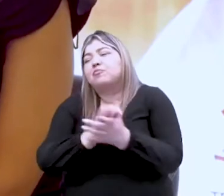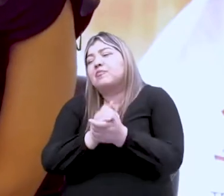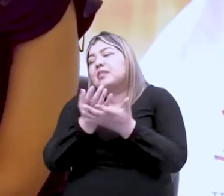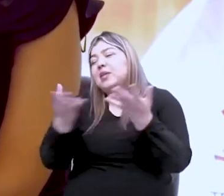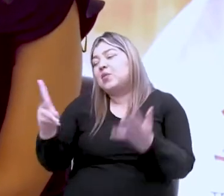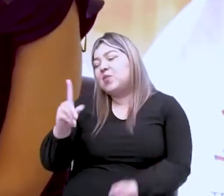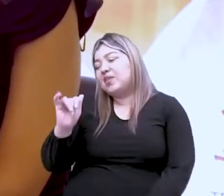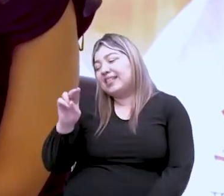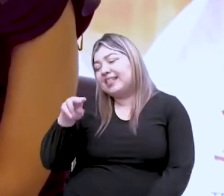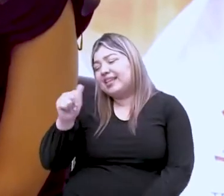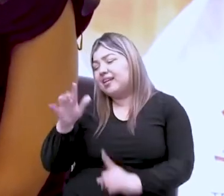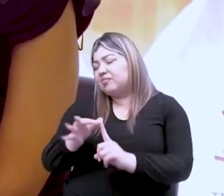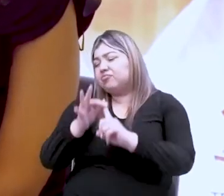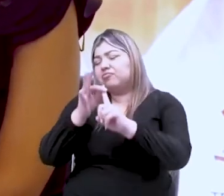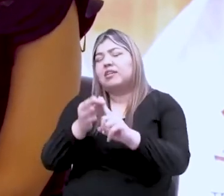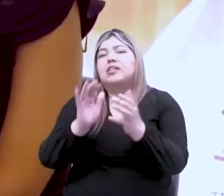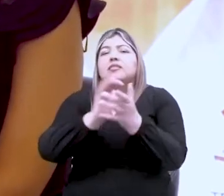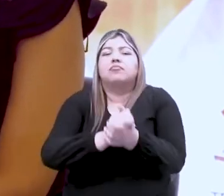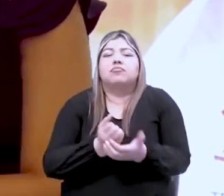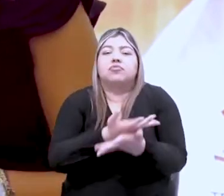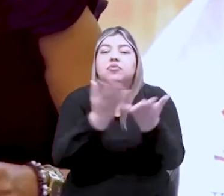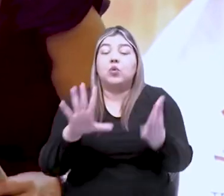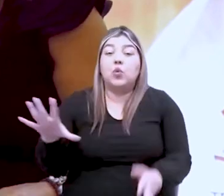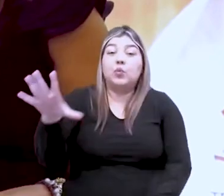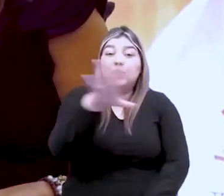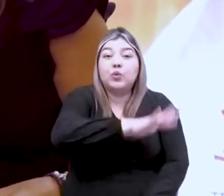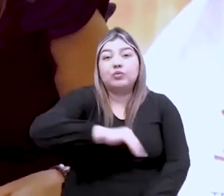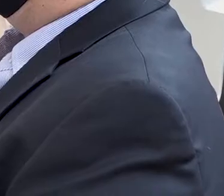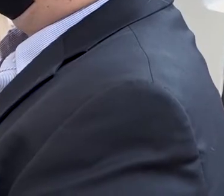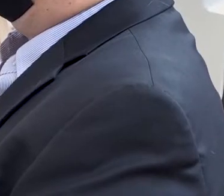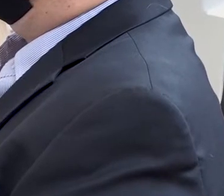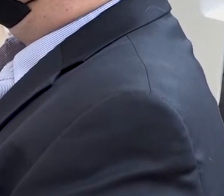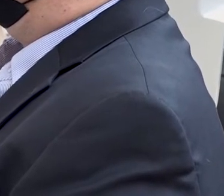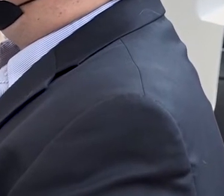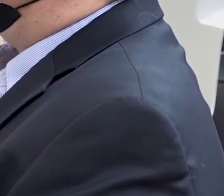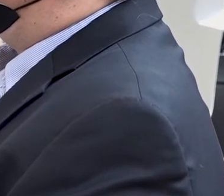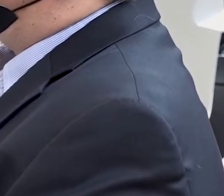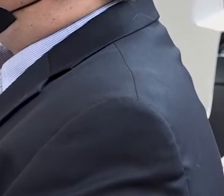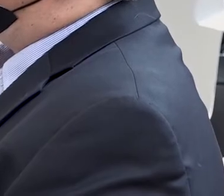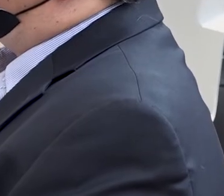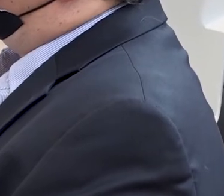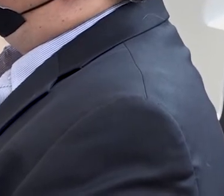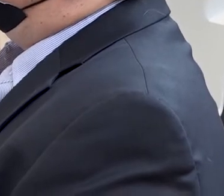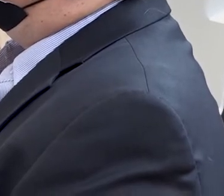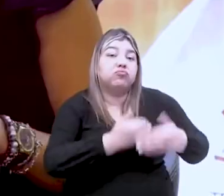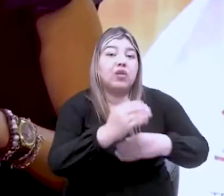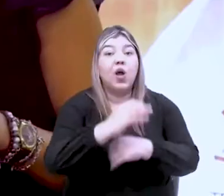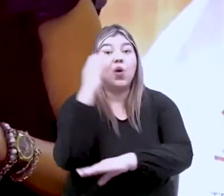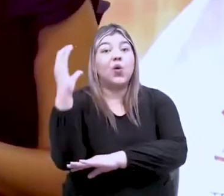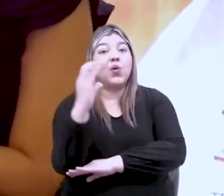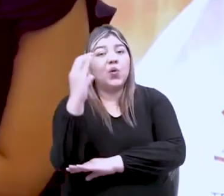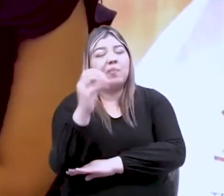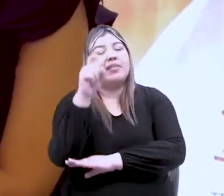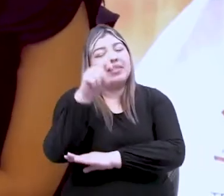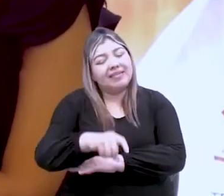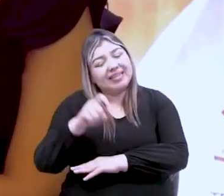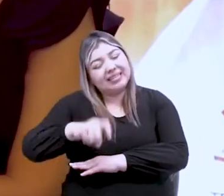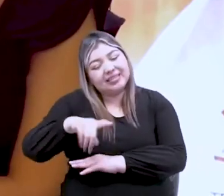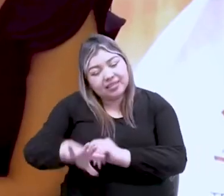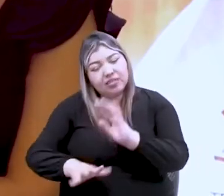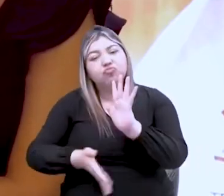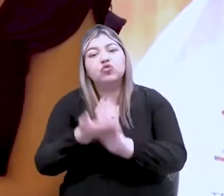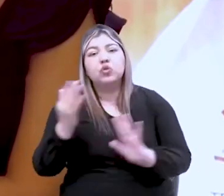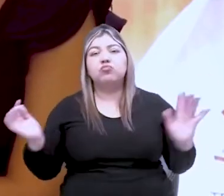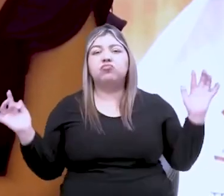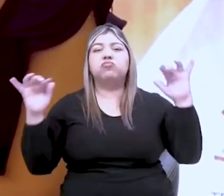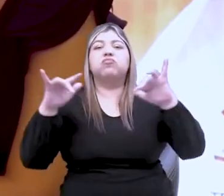Un saludo a todos los maestros, directivos, rectores que están conectados. Colombia necesita ya que retornamos, iniciar este proceso